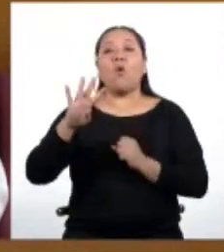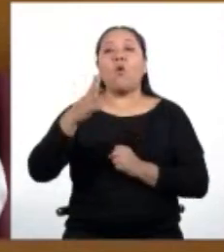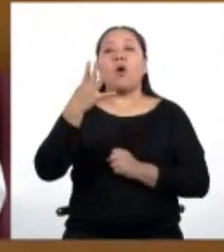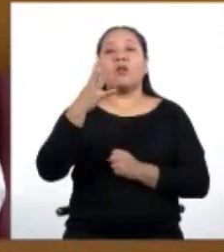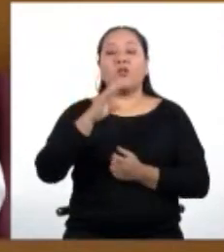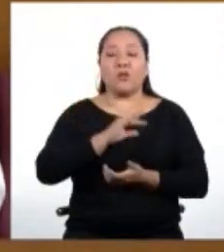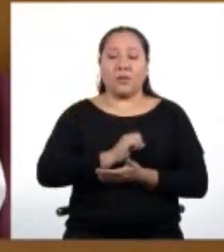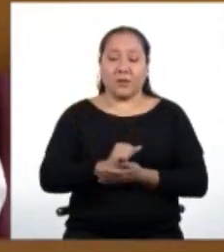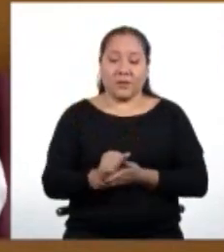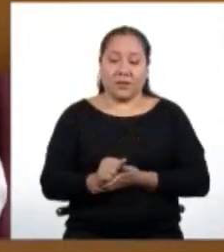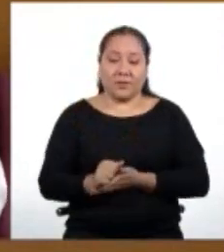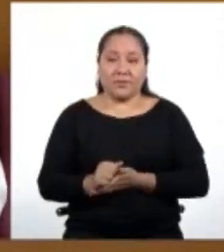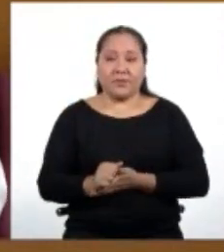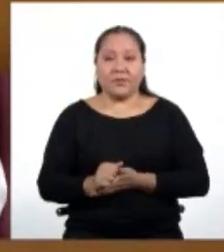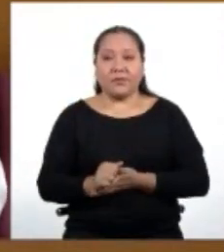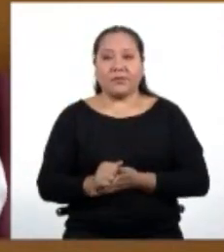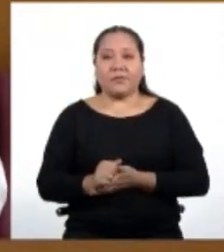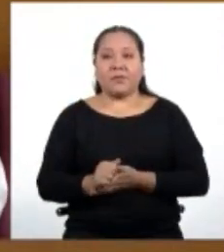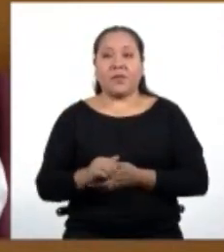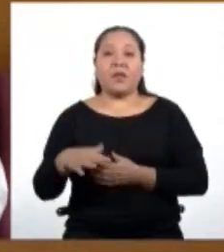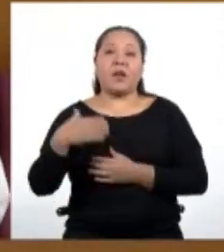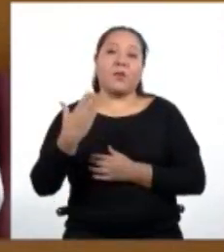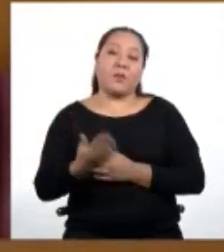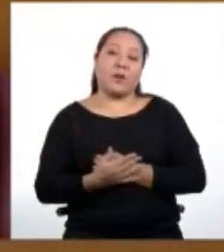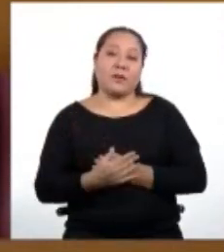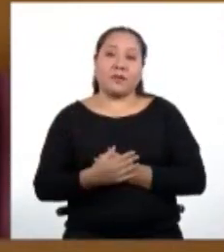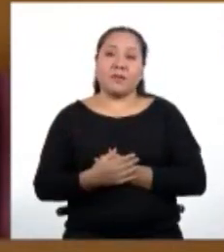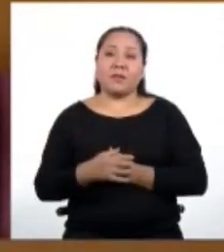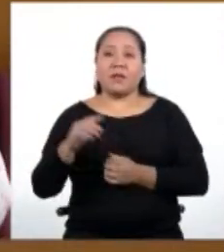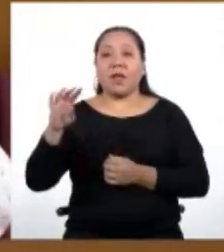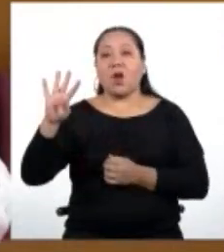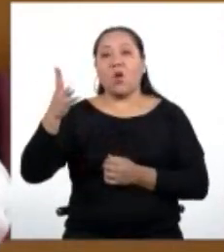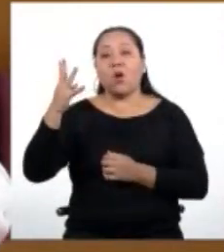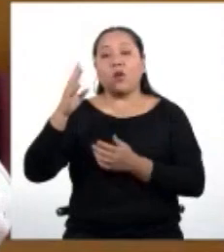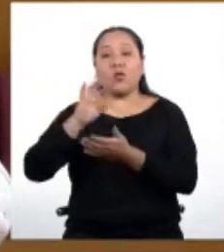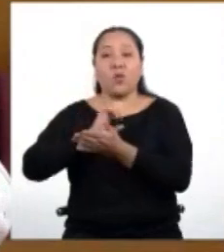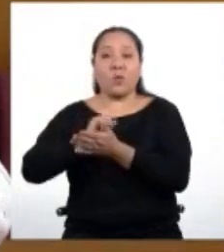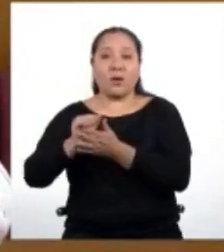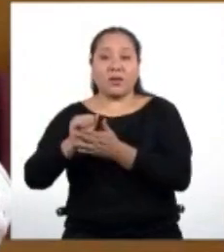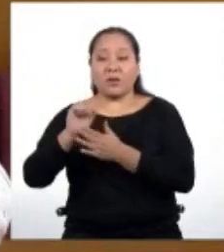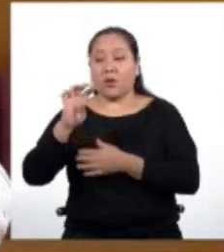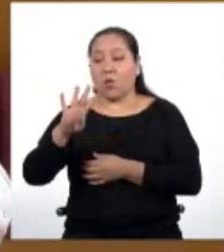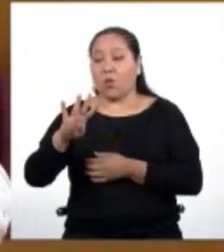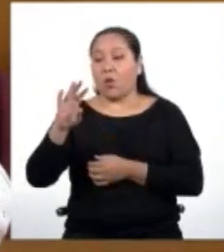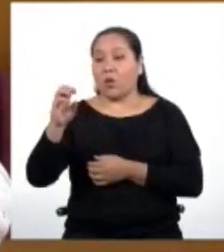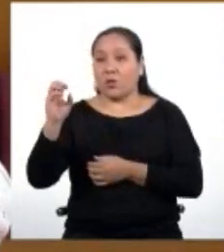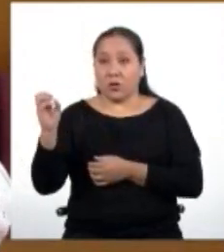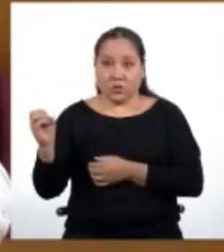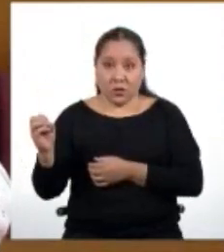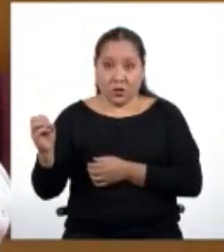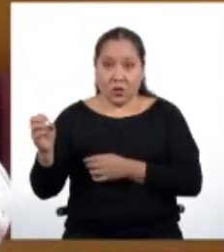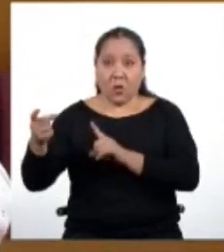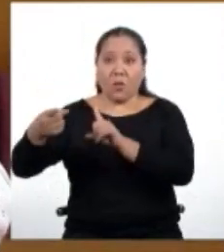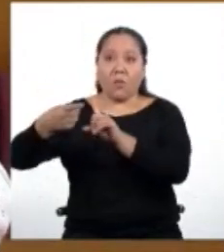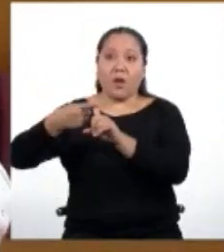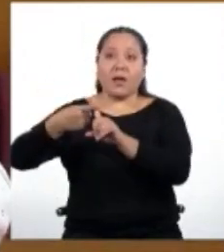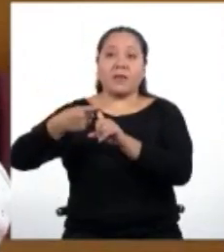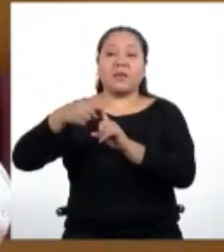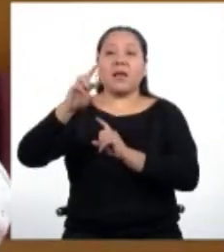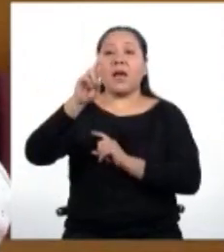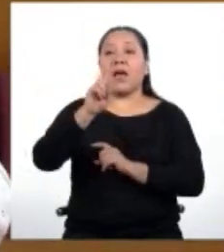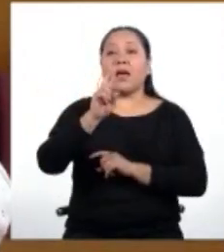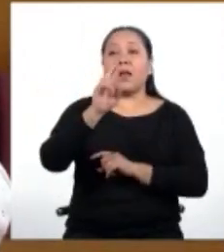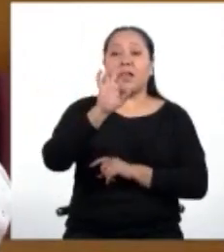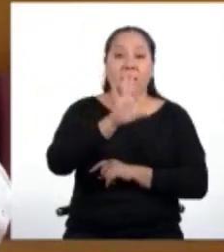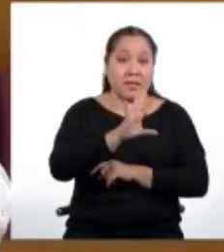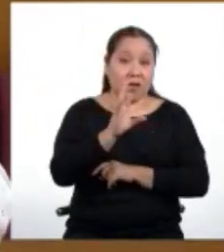Luego, la cantidad en soles que ahorró el cuarto mes, que es de 400, más la razón, que